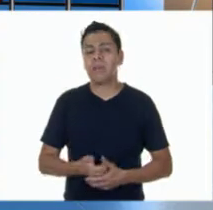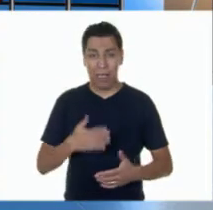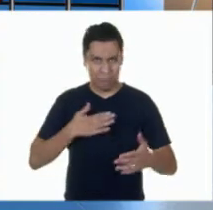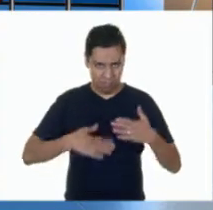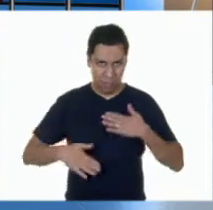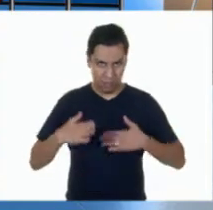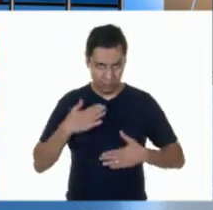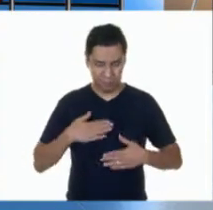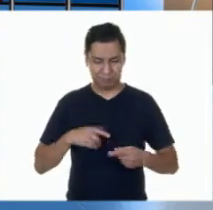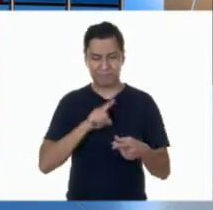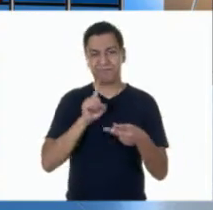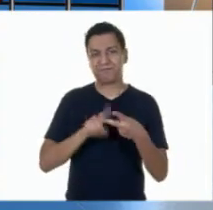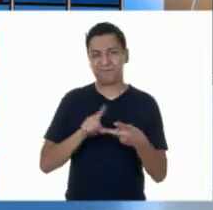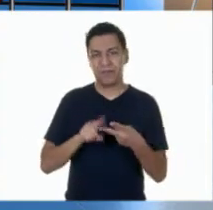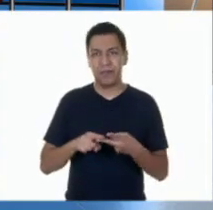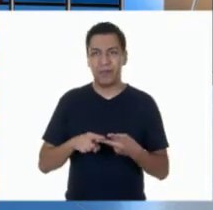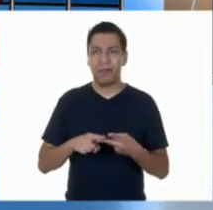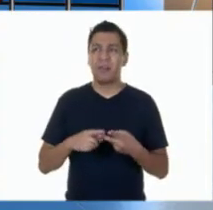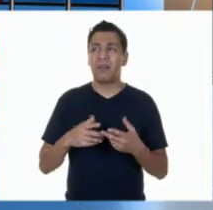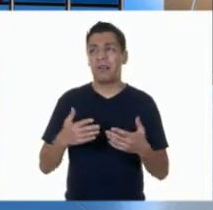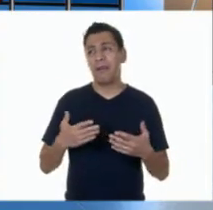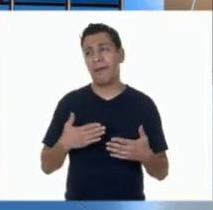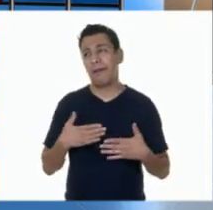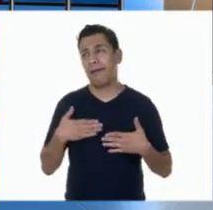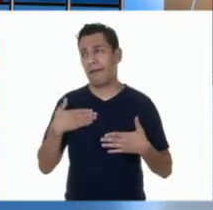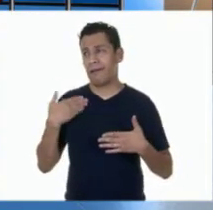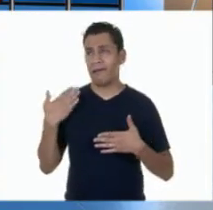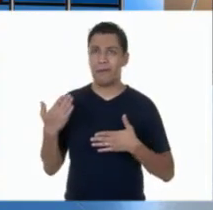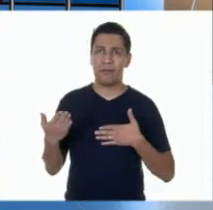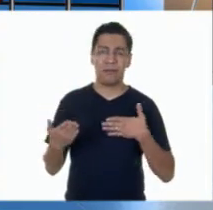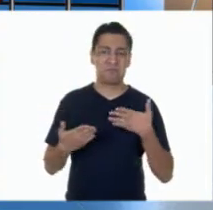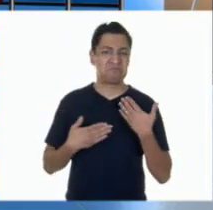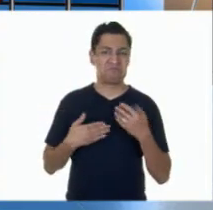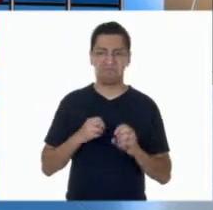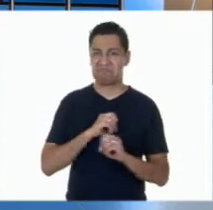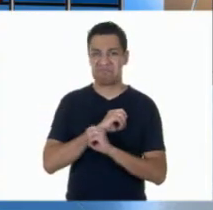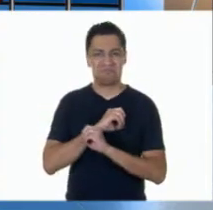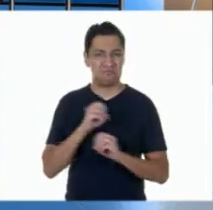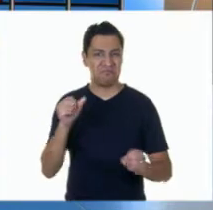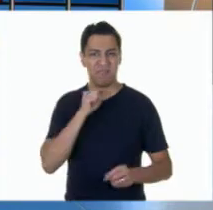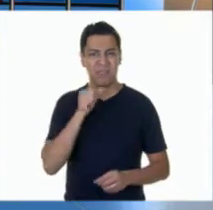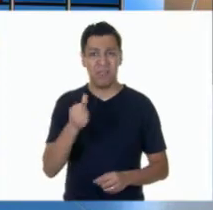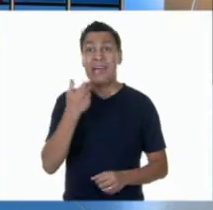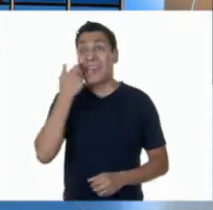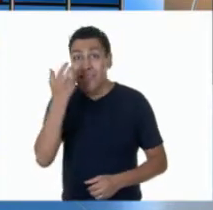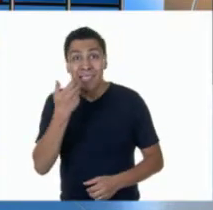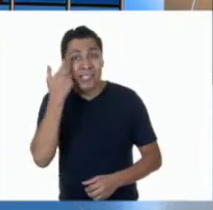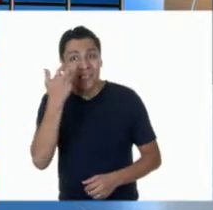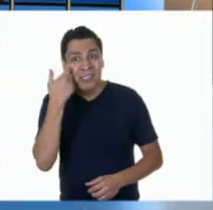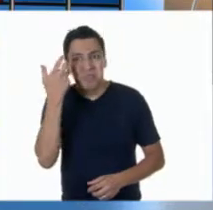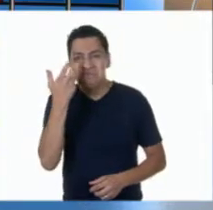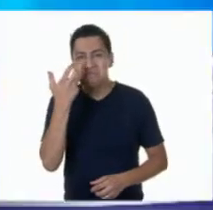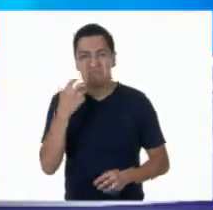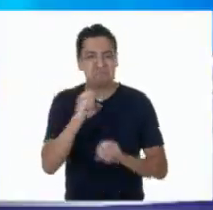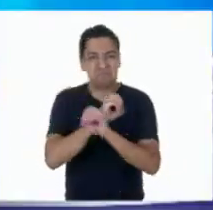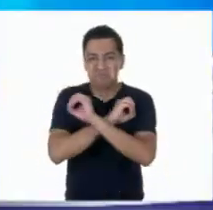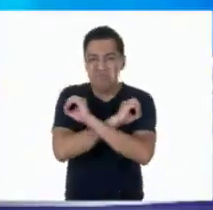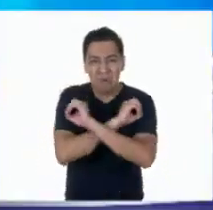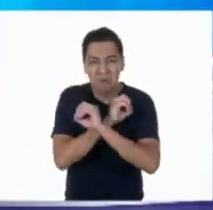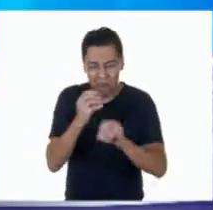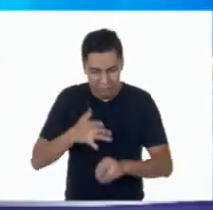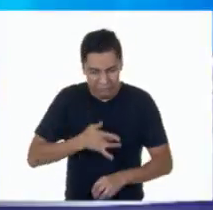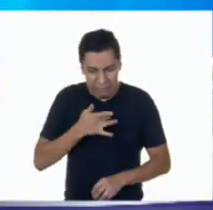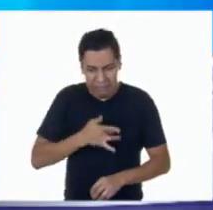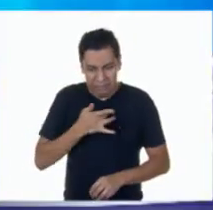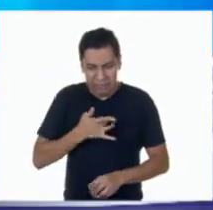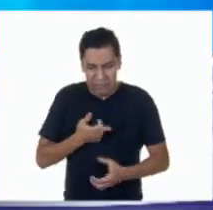cansancio, la falta de ánimo para hacer alguna actividad o la falta de entusiasmo por conseguir una meta. Algunas veces pueden